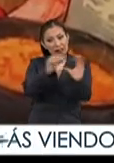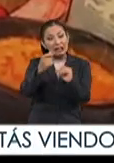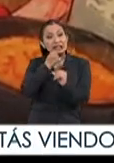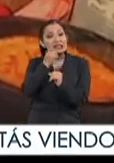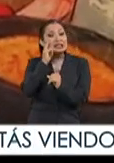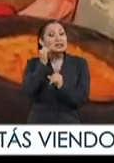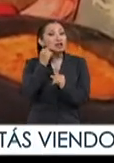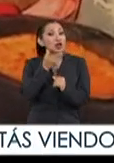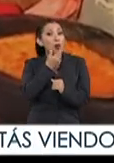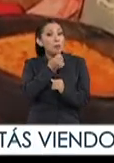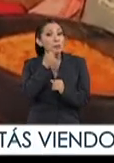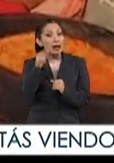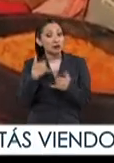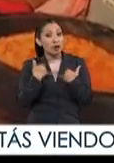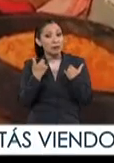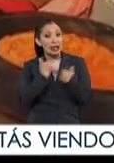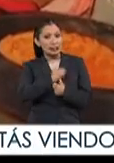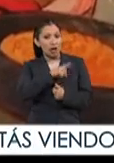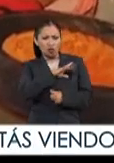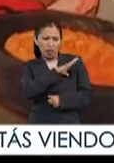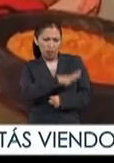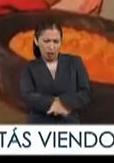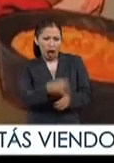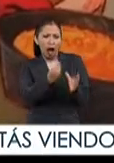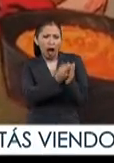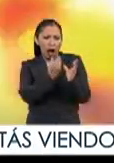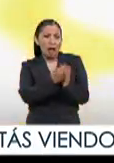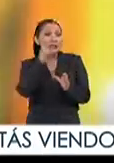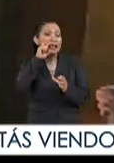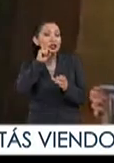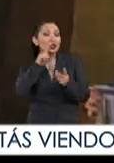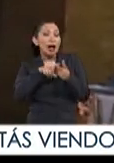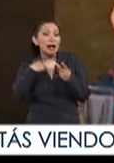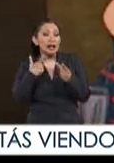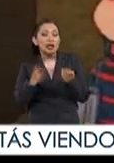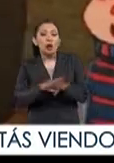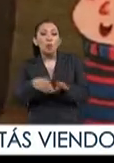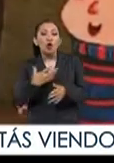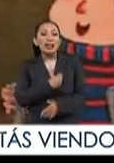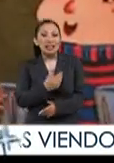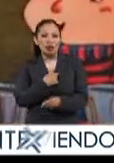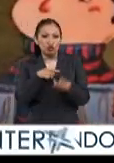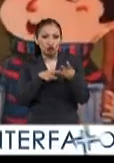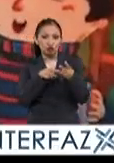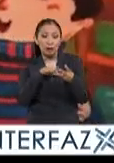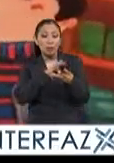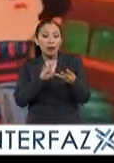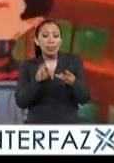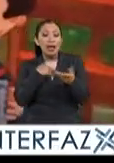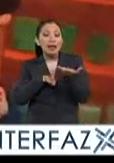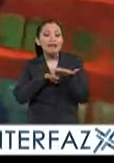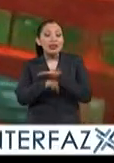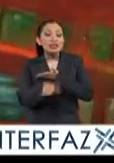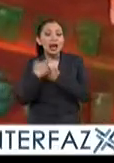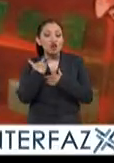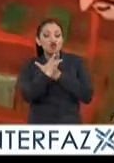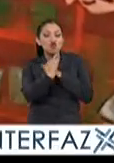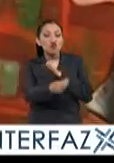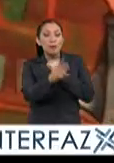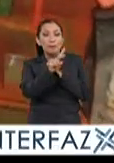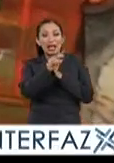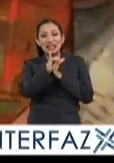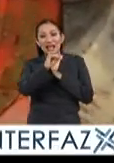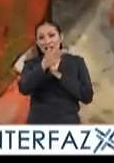niñas niños y adolescentes en salud en general salud sexual y reproductiva pues con ello se puede prevenir el contagio de